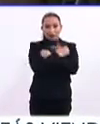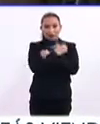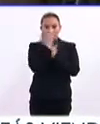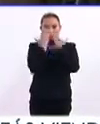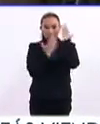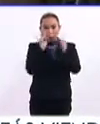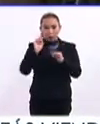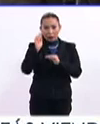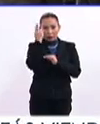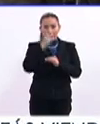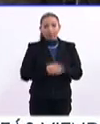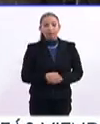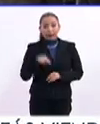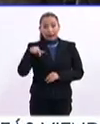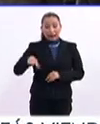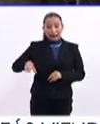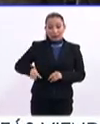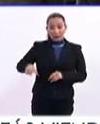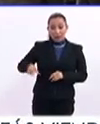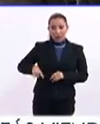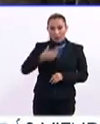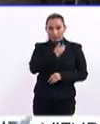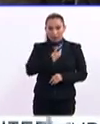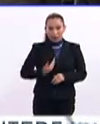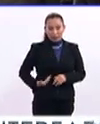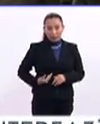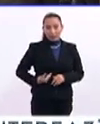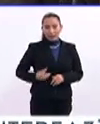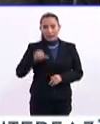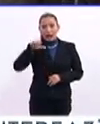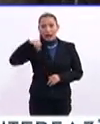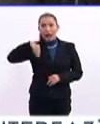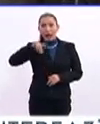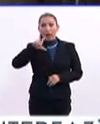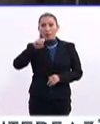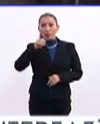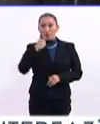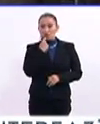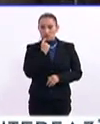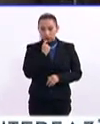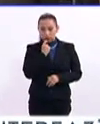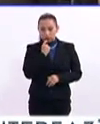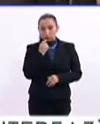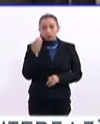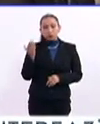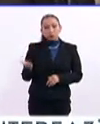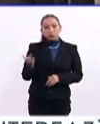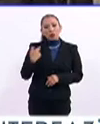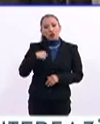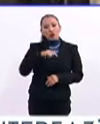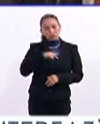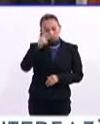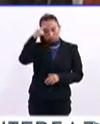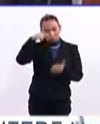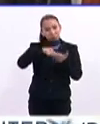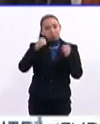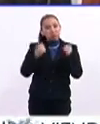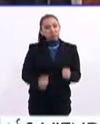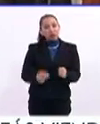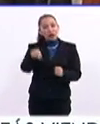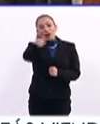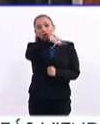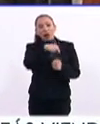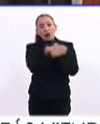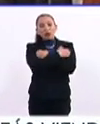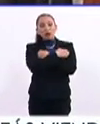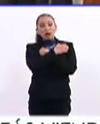En el gobierno del presidente Andrés Manuel López Obrador, tenemos la convicción de que la